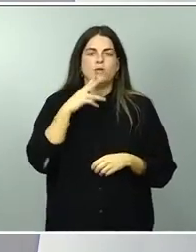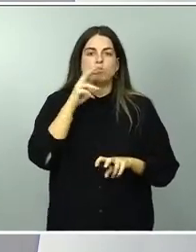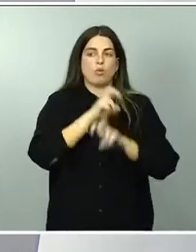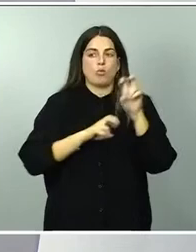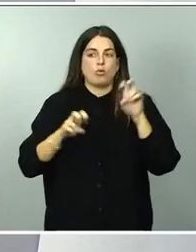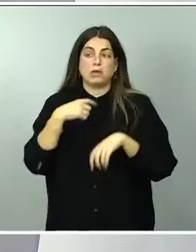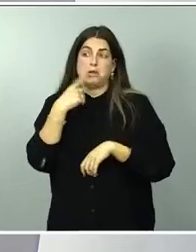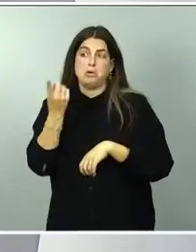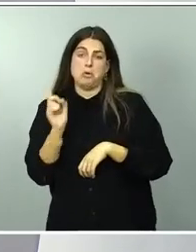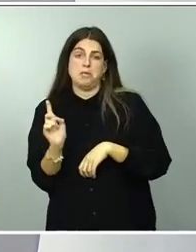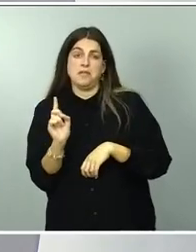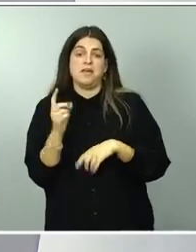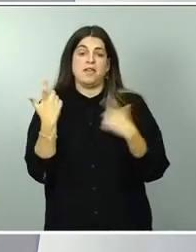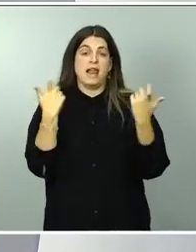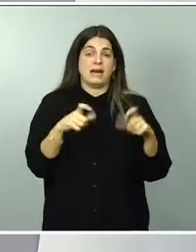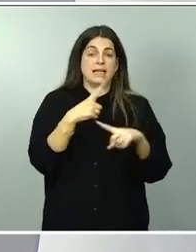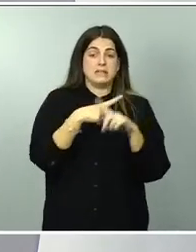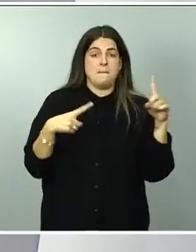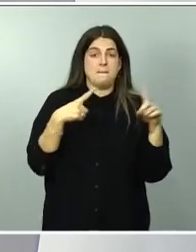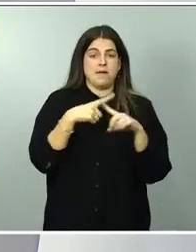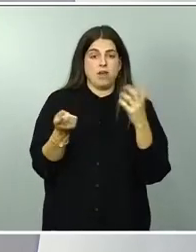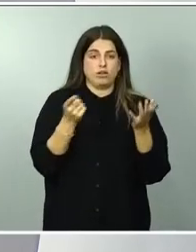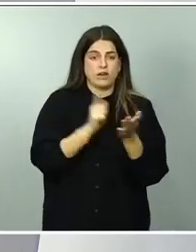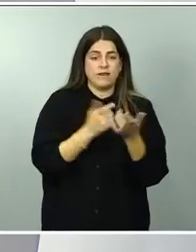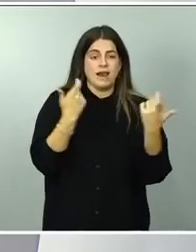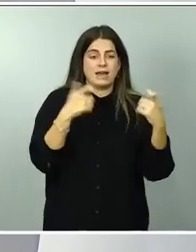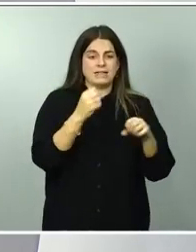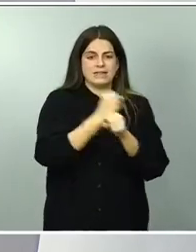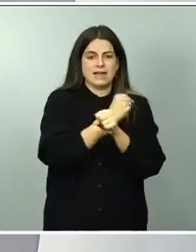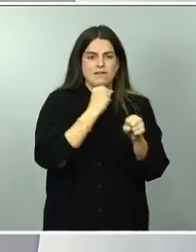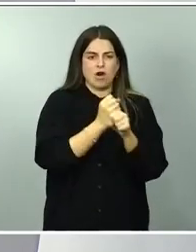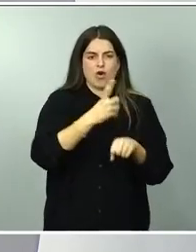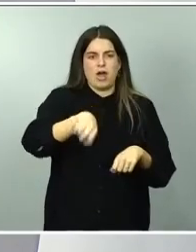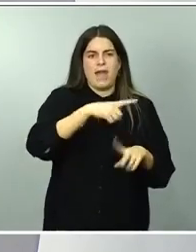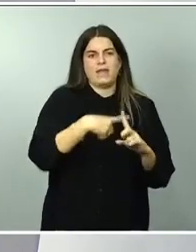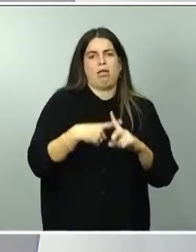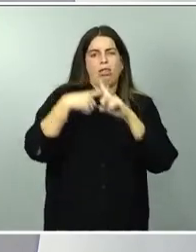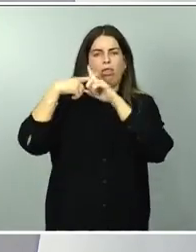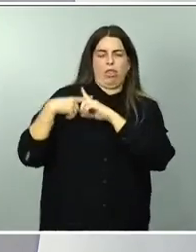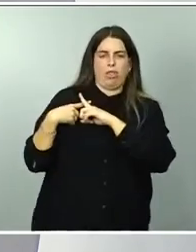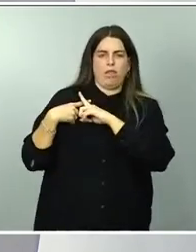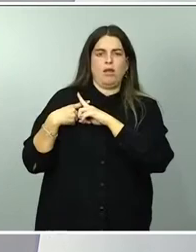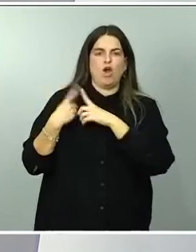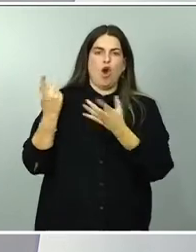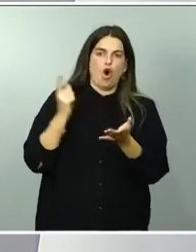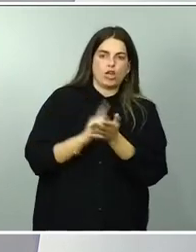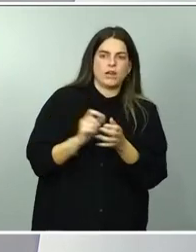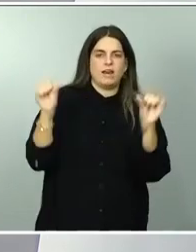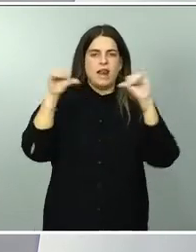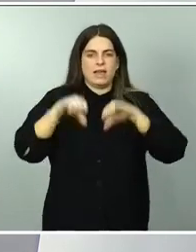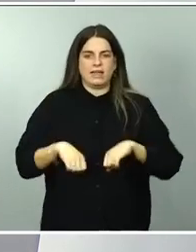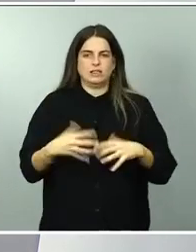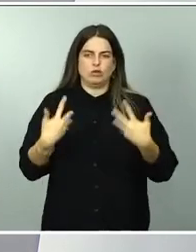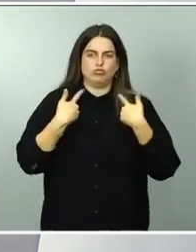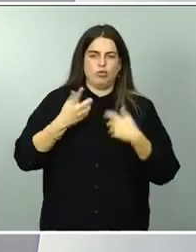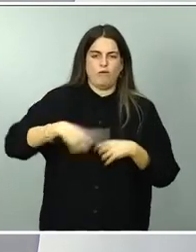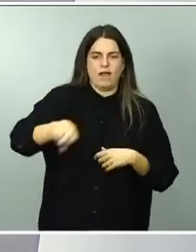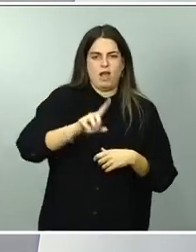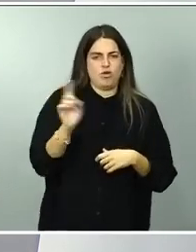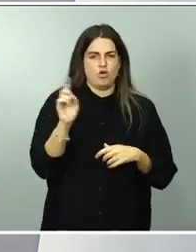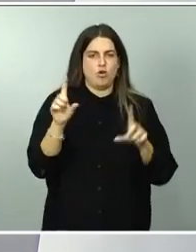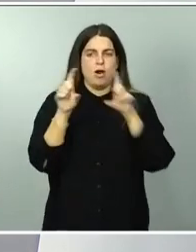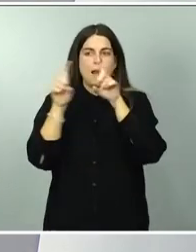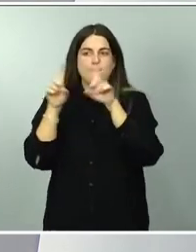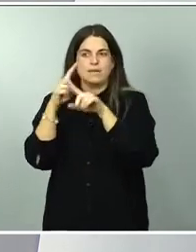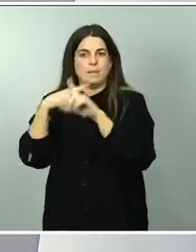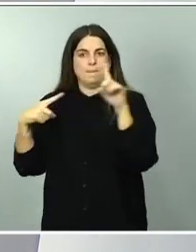vez la clase media, la clase trabajadora, la que soporte todo el peso de la crisis o que sean las pymes, pequeñas empresas,